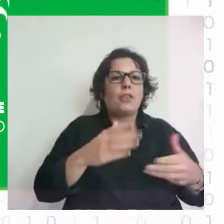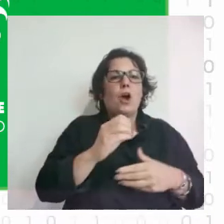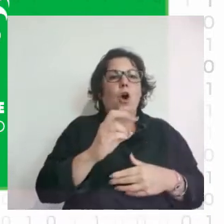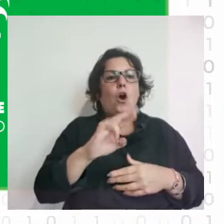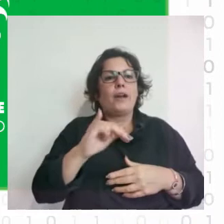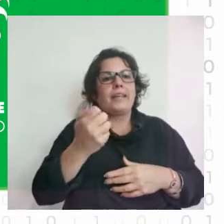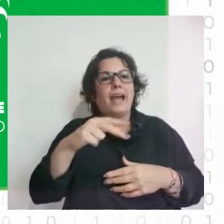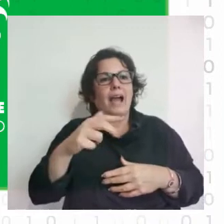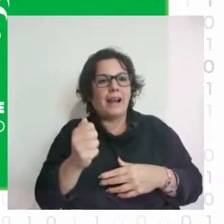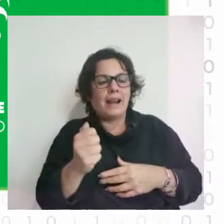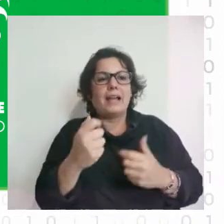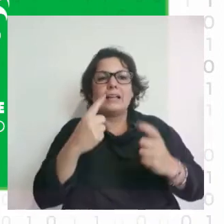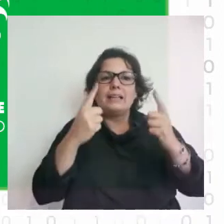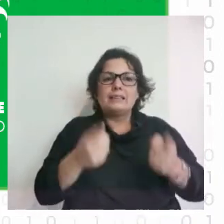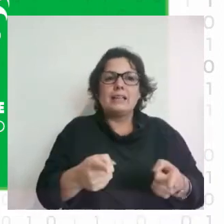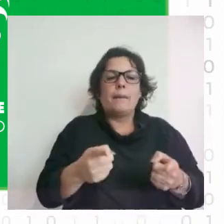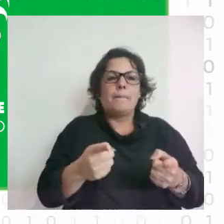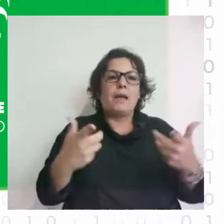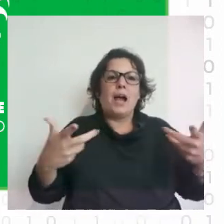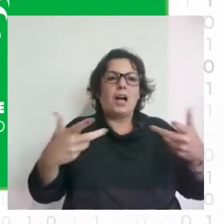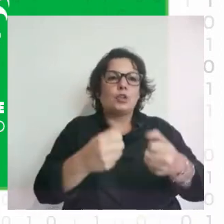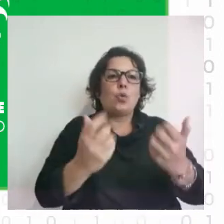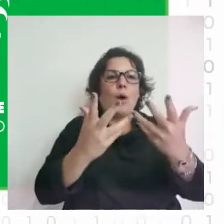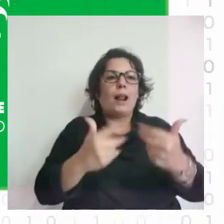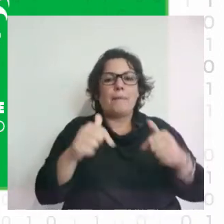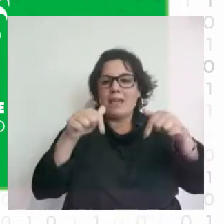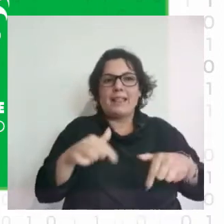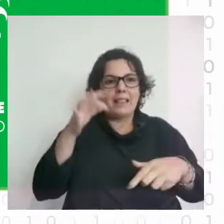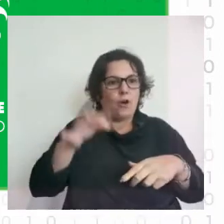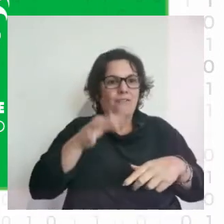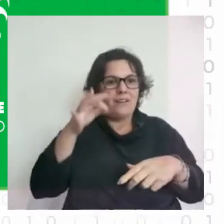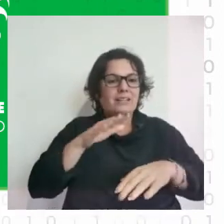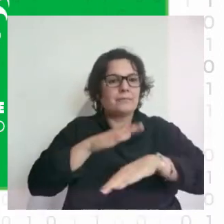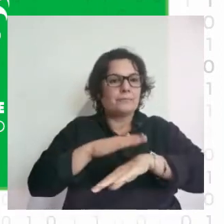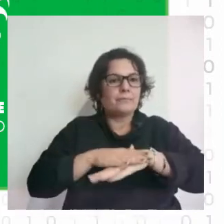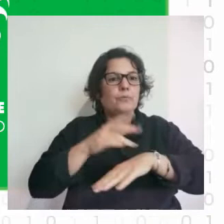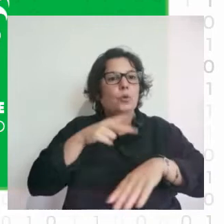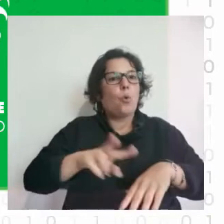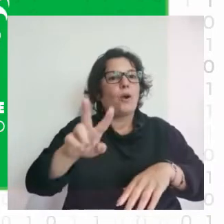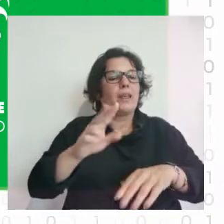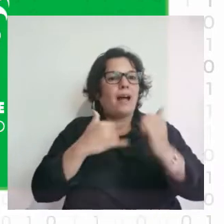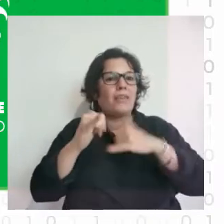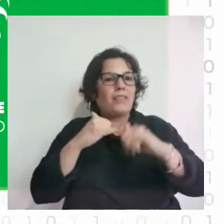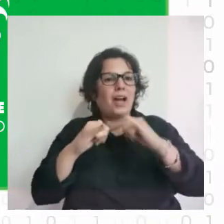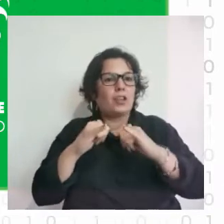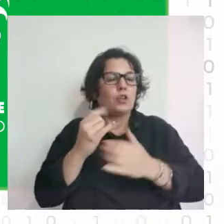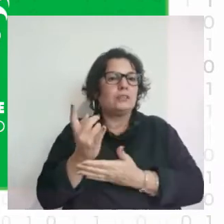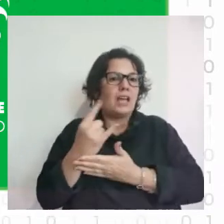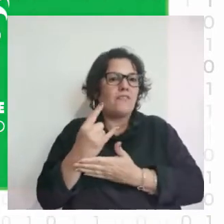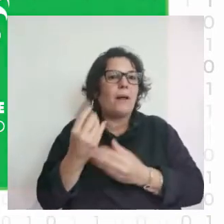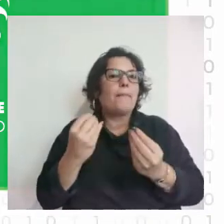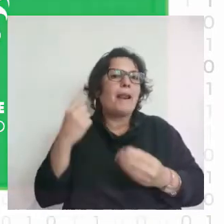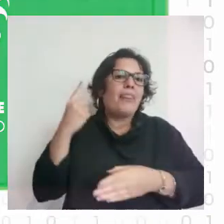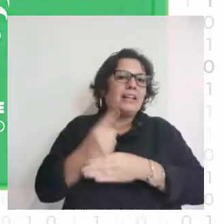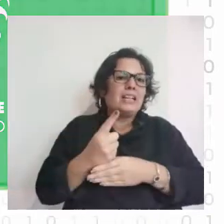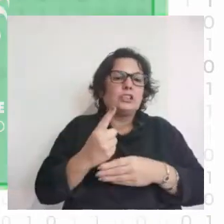también que ayudó a armar esta conferencia está a cargo justamente de la unidad de datos de Ceibal. Datos para la toma de decisiones, poder tomar